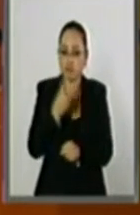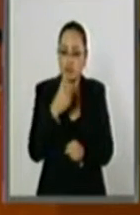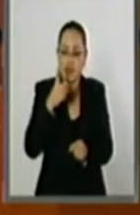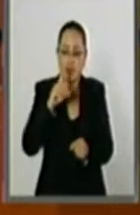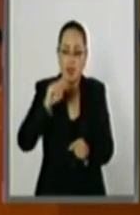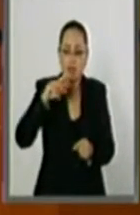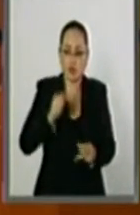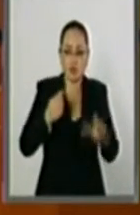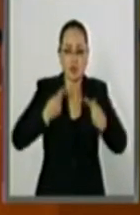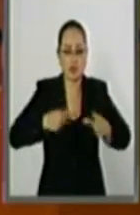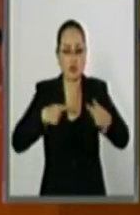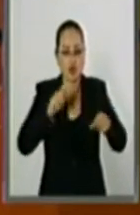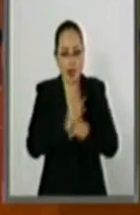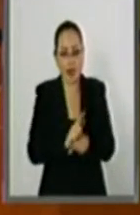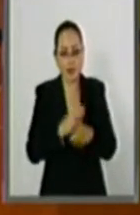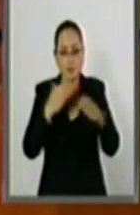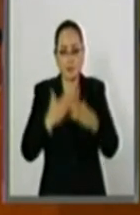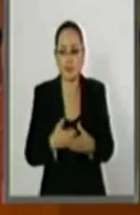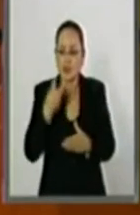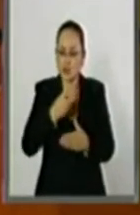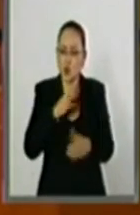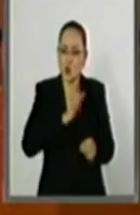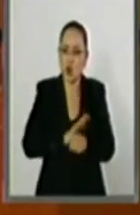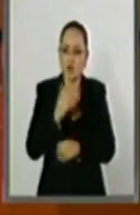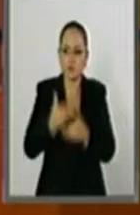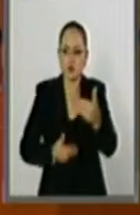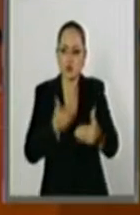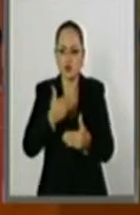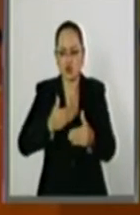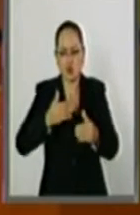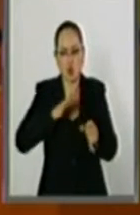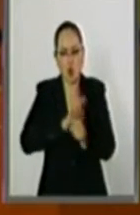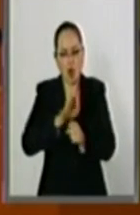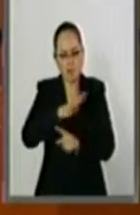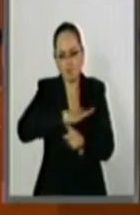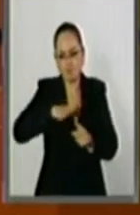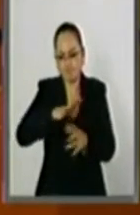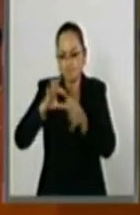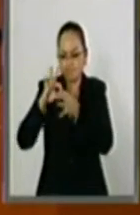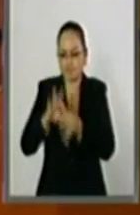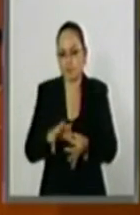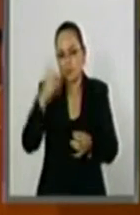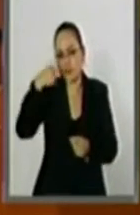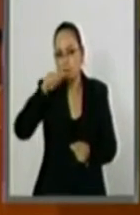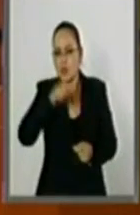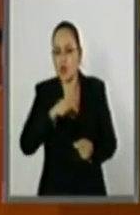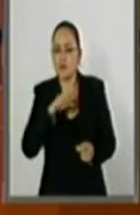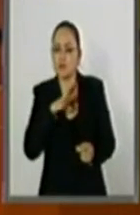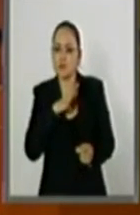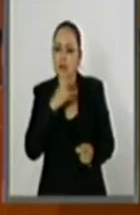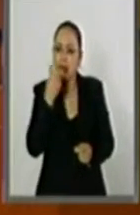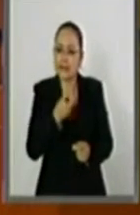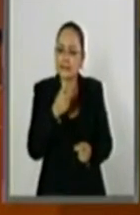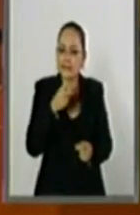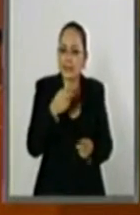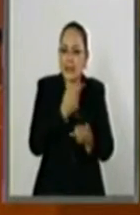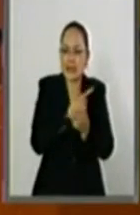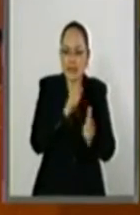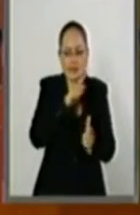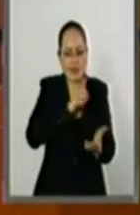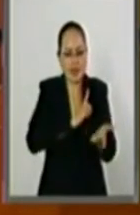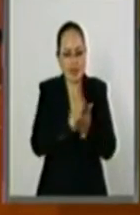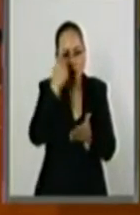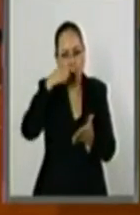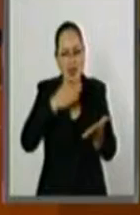datos personales. Establecer los procesos y condiciones homogéneas que regirán el ejercicio de este derecho de